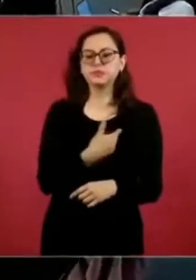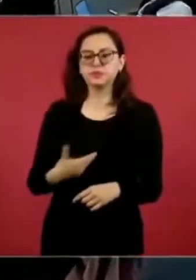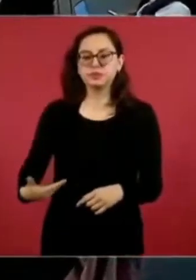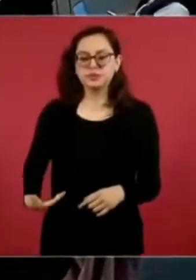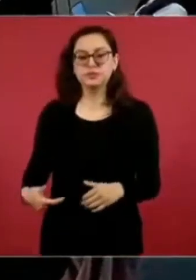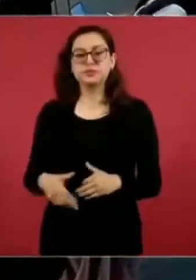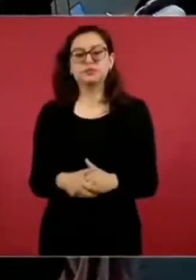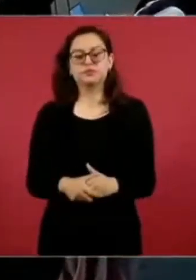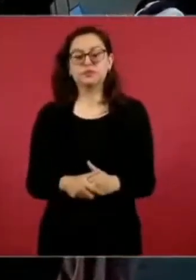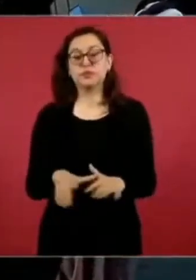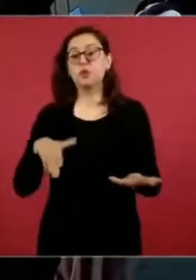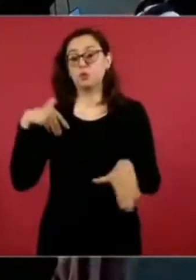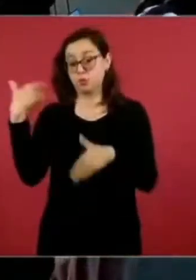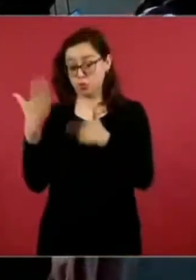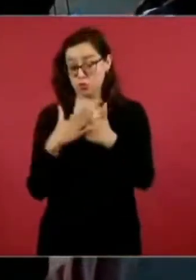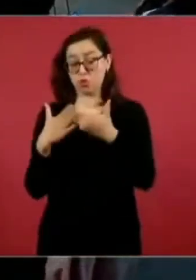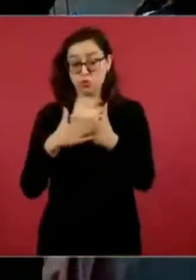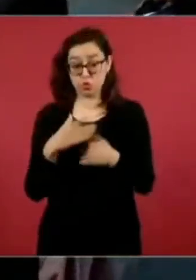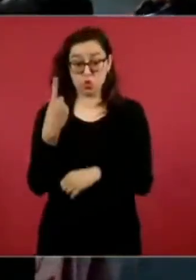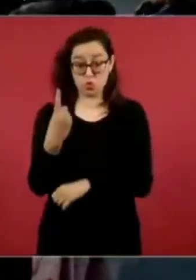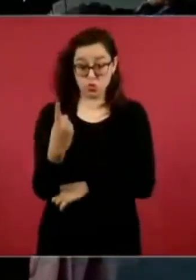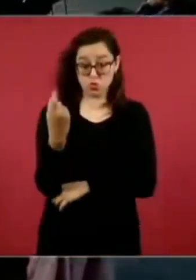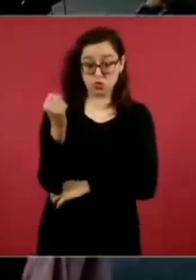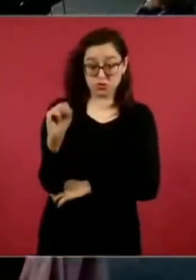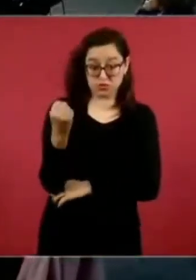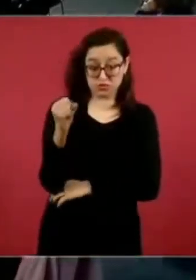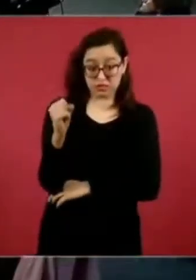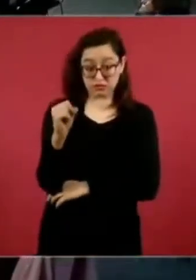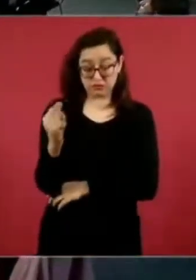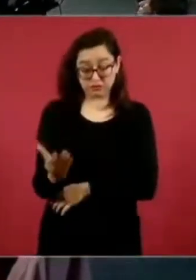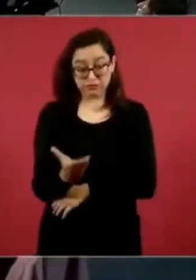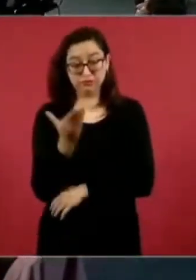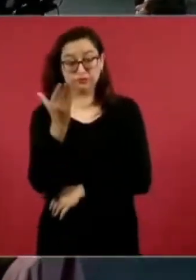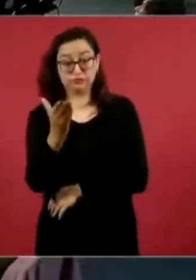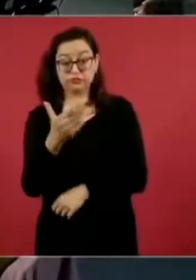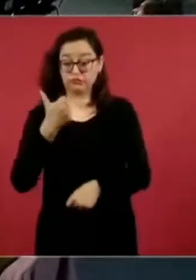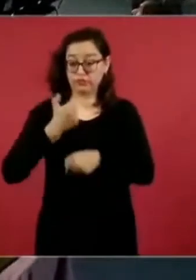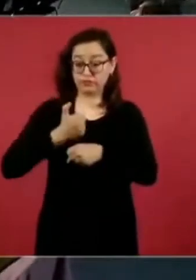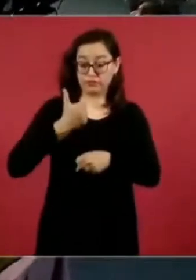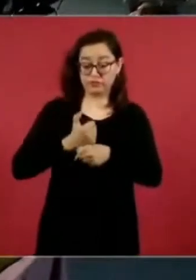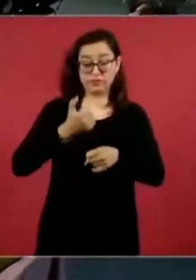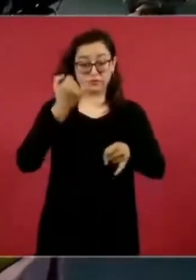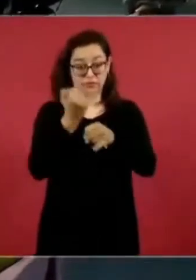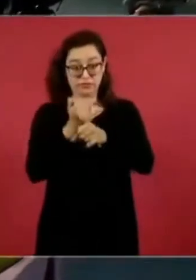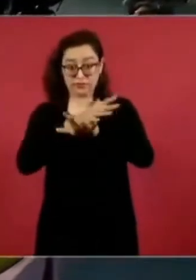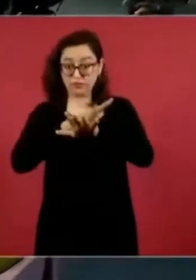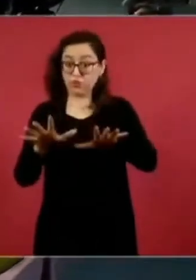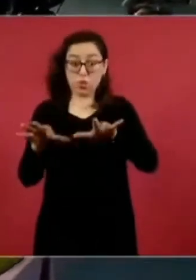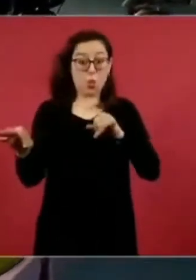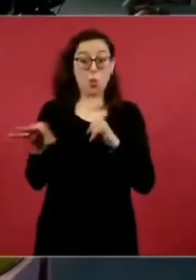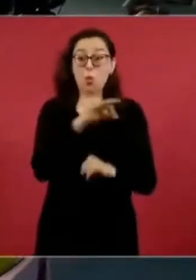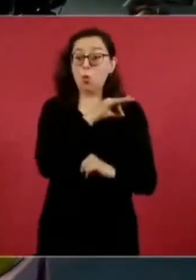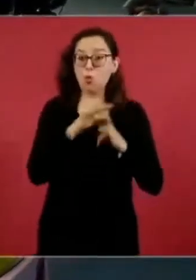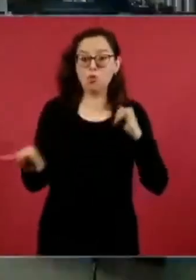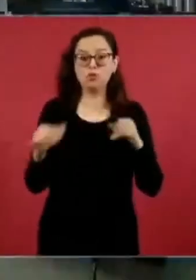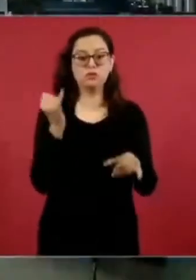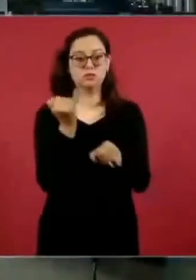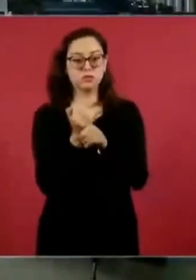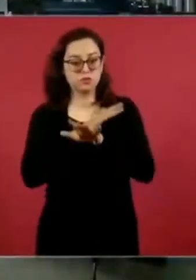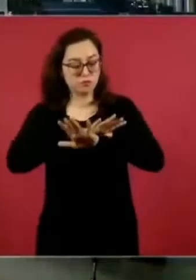El próximo primero de septiembre usted va a rendir su sexto informe de gobierno, su último informe.